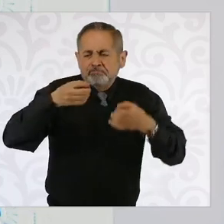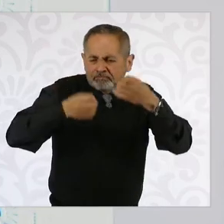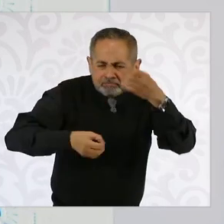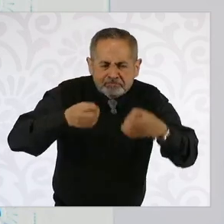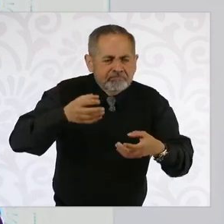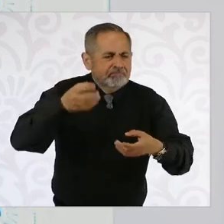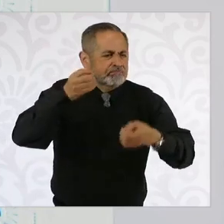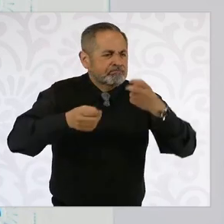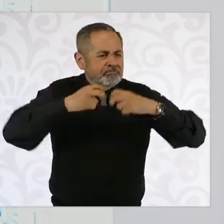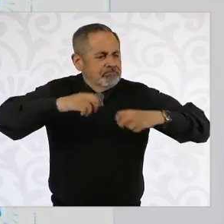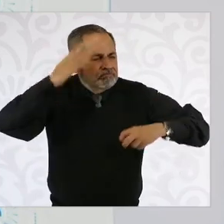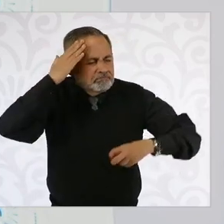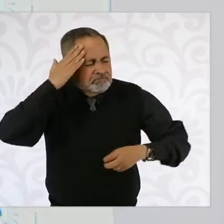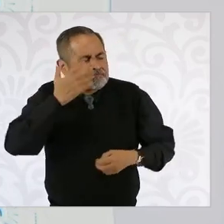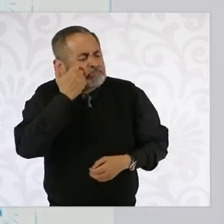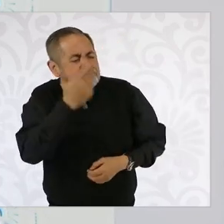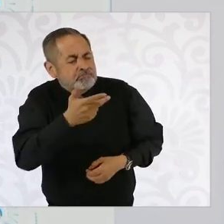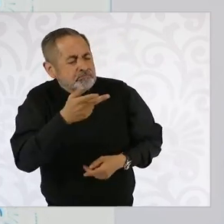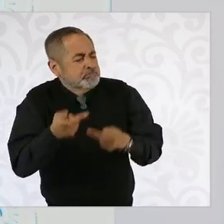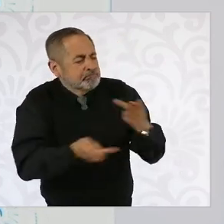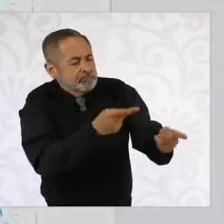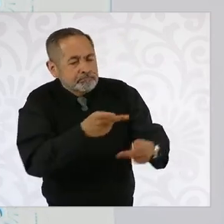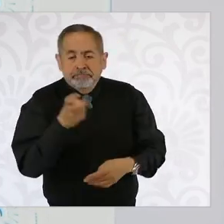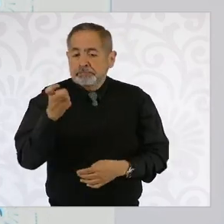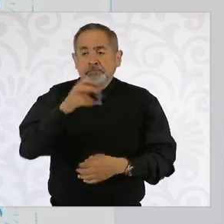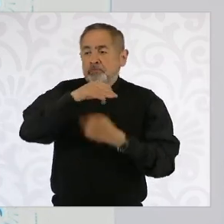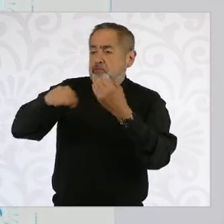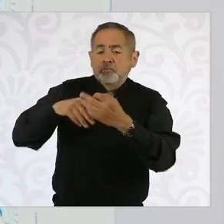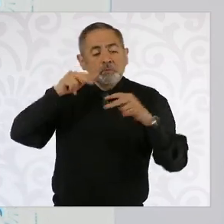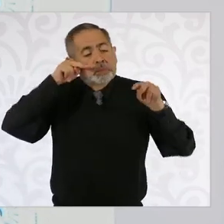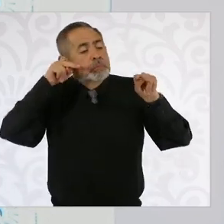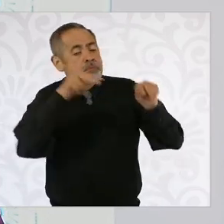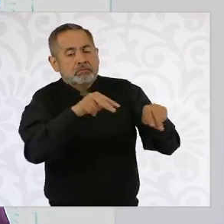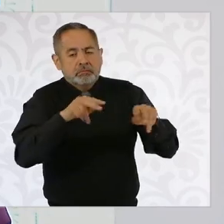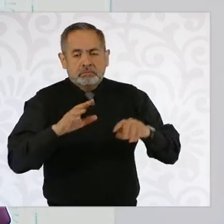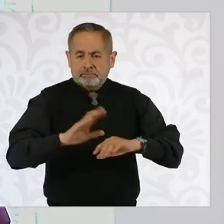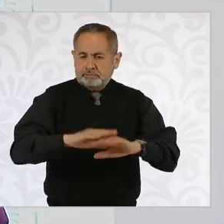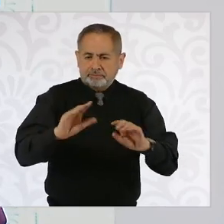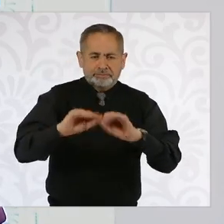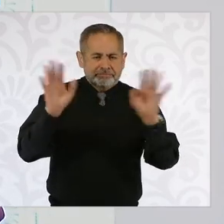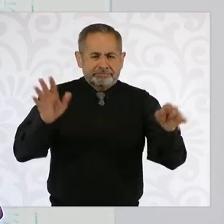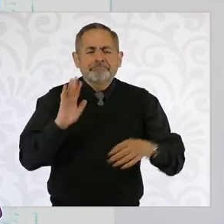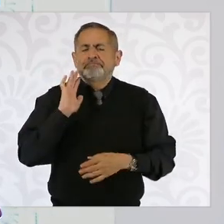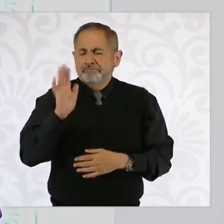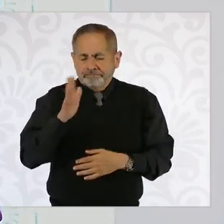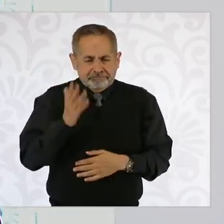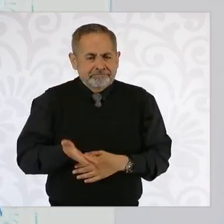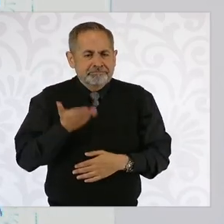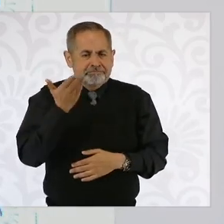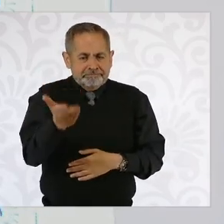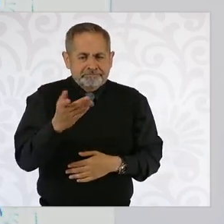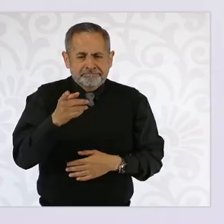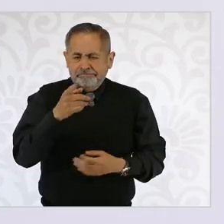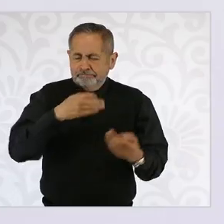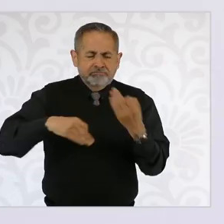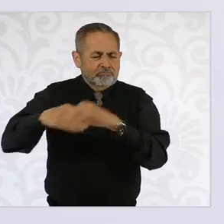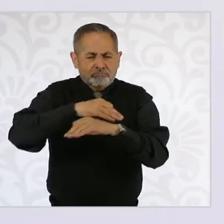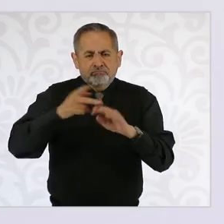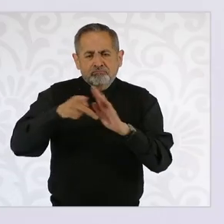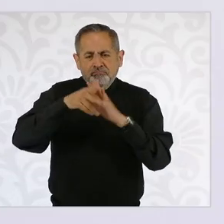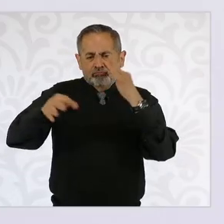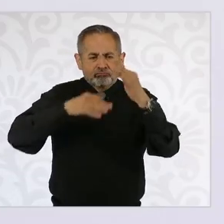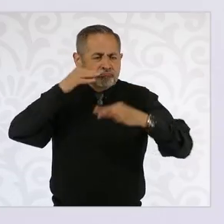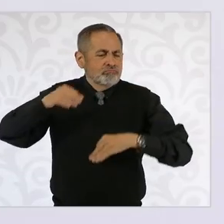magistrados, ministros. Entonces, a abrir un espacio en… lo hemos pedido o lo hemos solicitado ahí a los medios públicos para